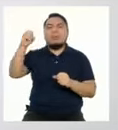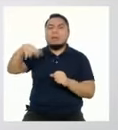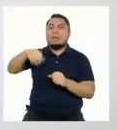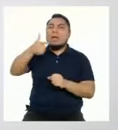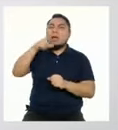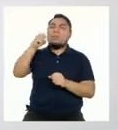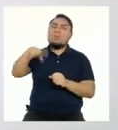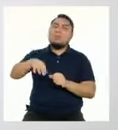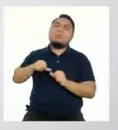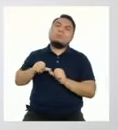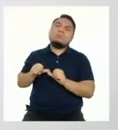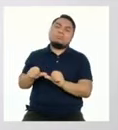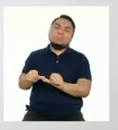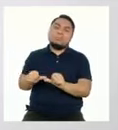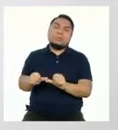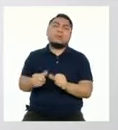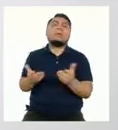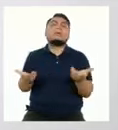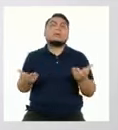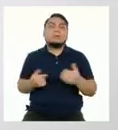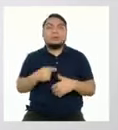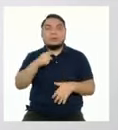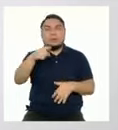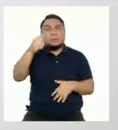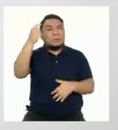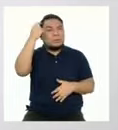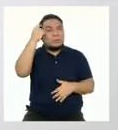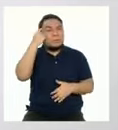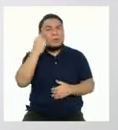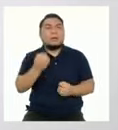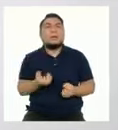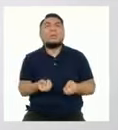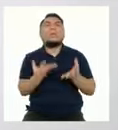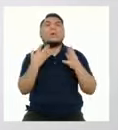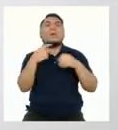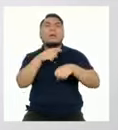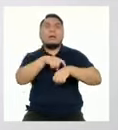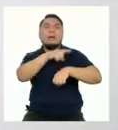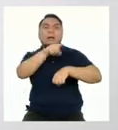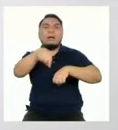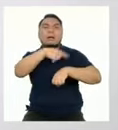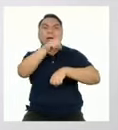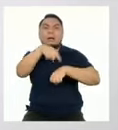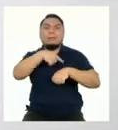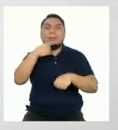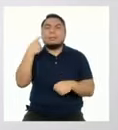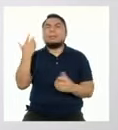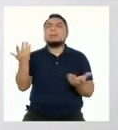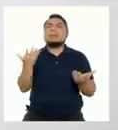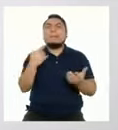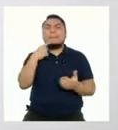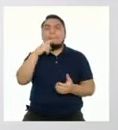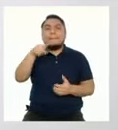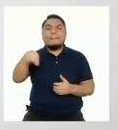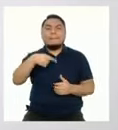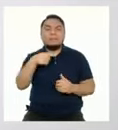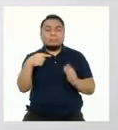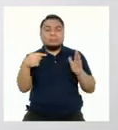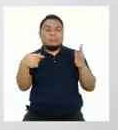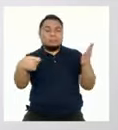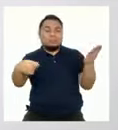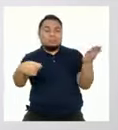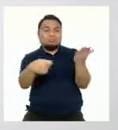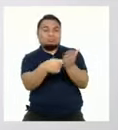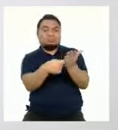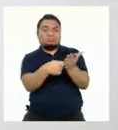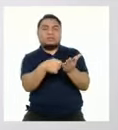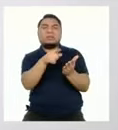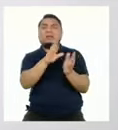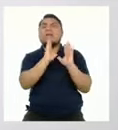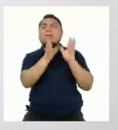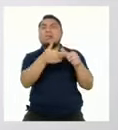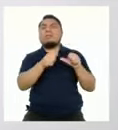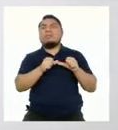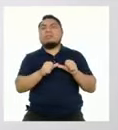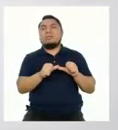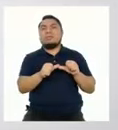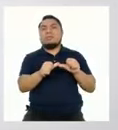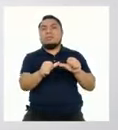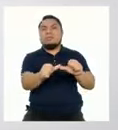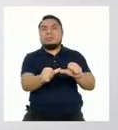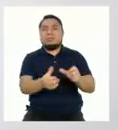desperdiciamos? ¿Nos hemos percatado cuántas horas dejamos encendido un artefacto que no usamos?